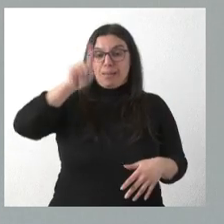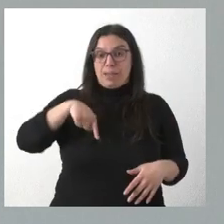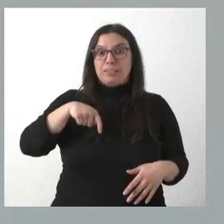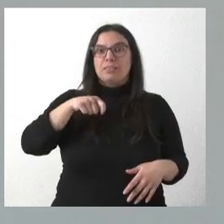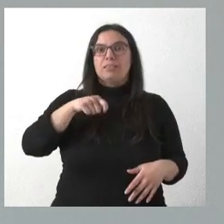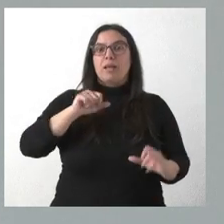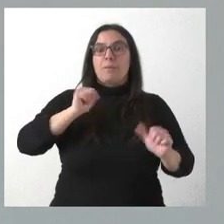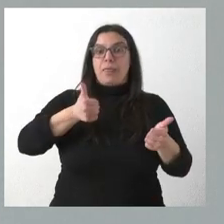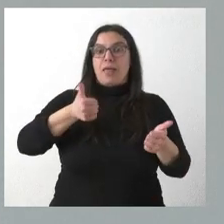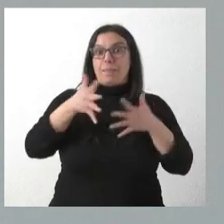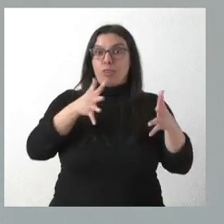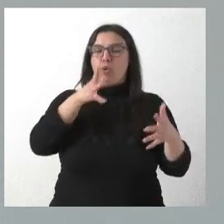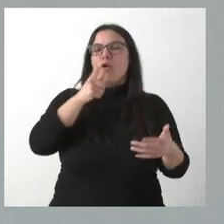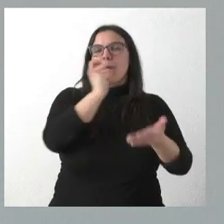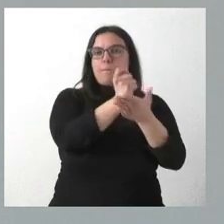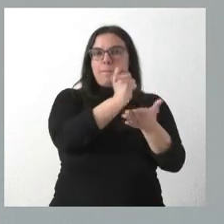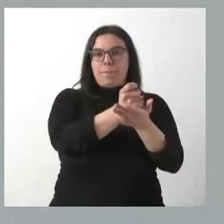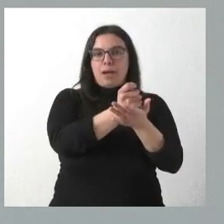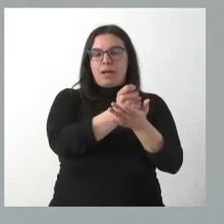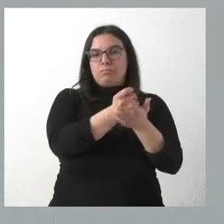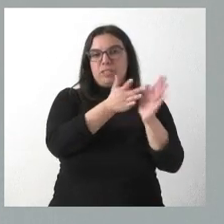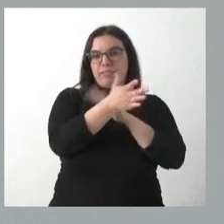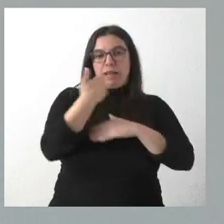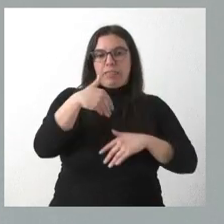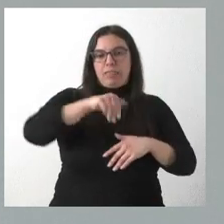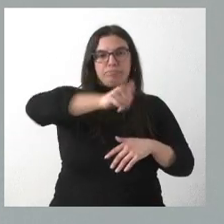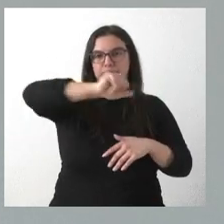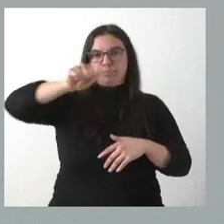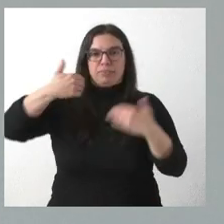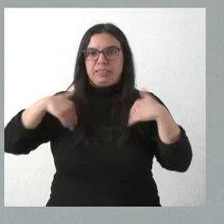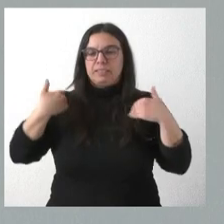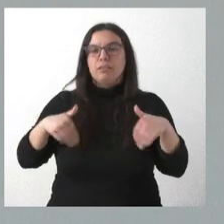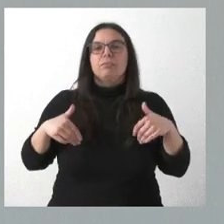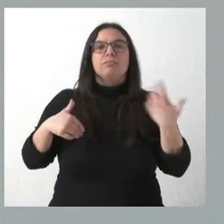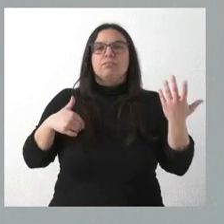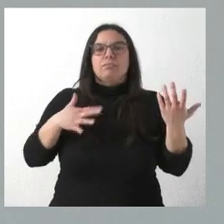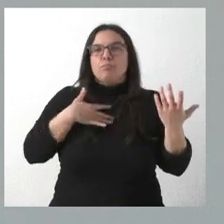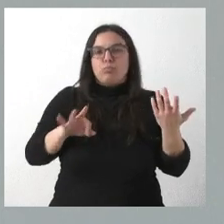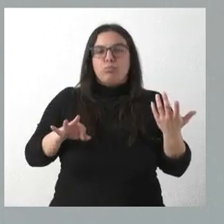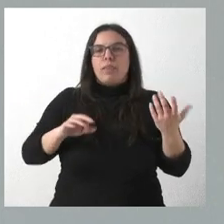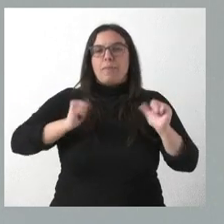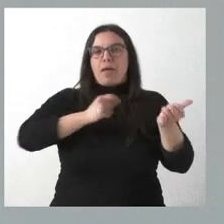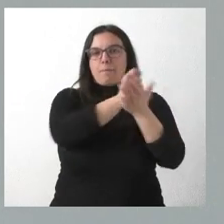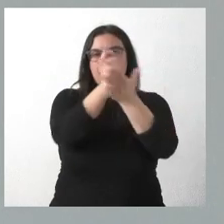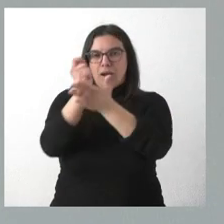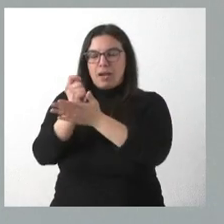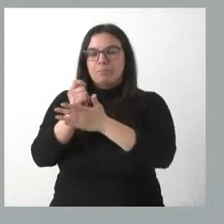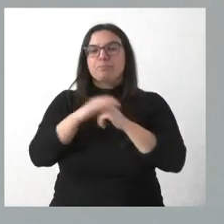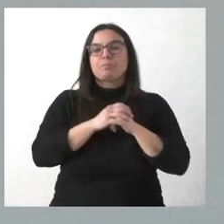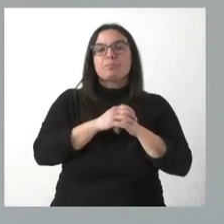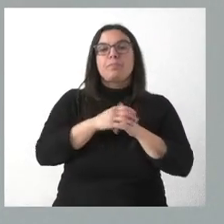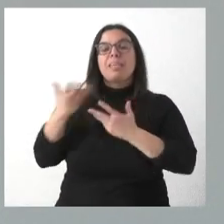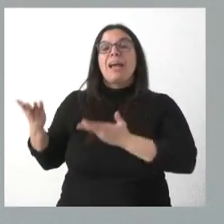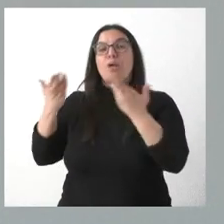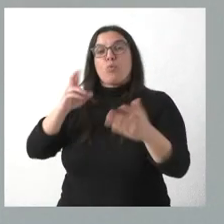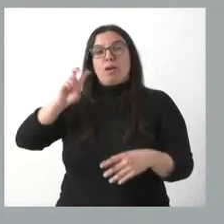hemos iniciado y, por tanto, la resolución ya será inmediata y se podrá proceder al pago. Es compatible con la otra